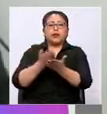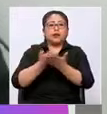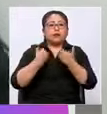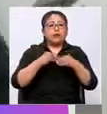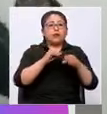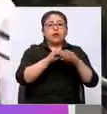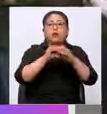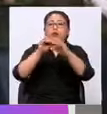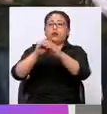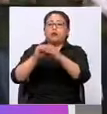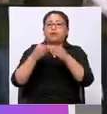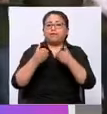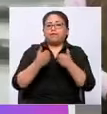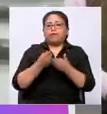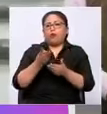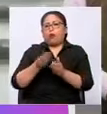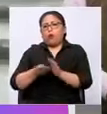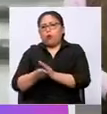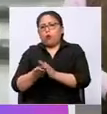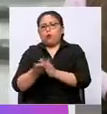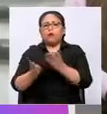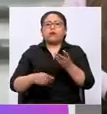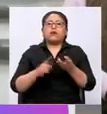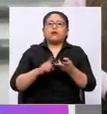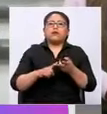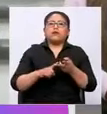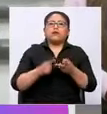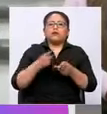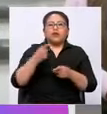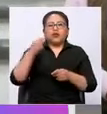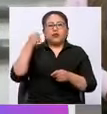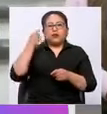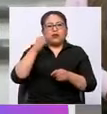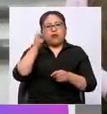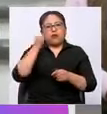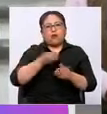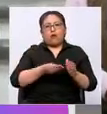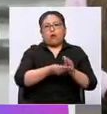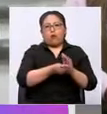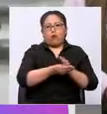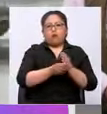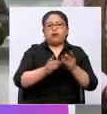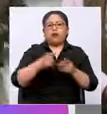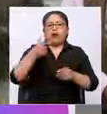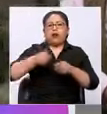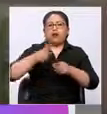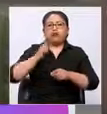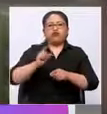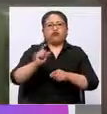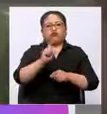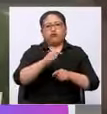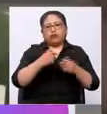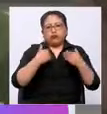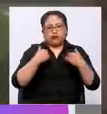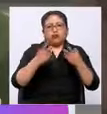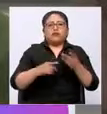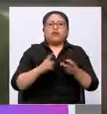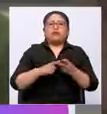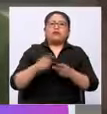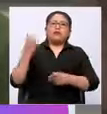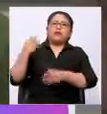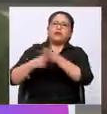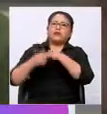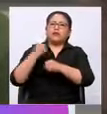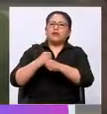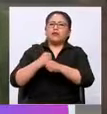estas coimas que se habían dado al gobierno de facto por la compra de gases lactomógenos. Algo que se ha denunciado el año pasado a nivel